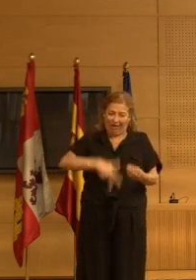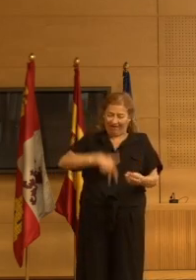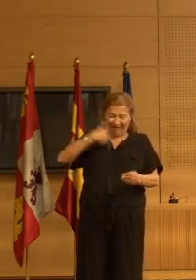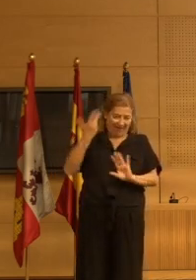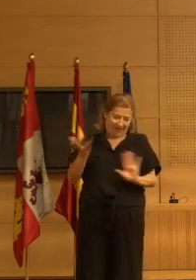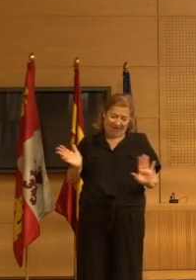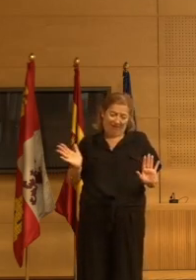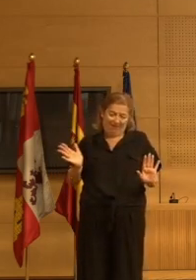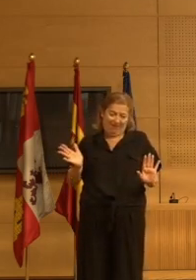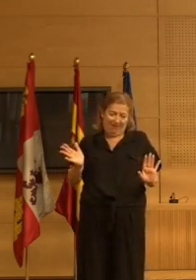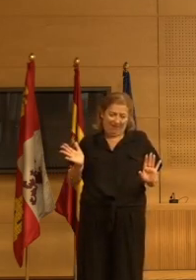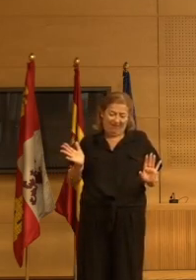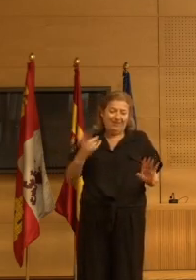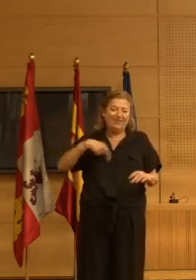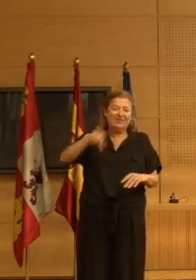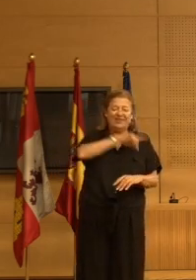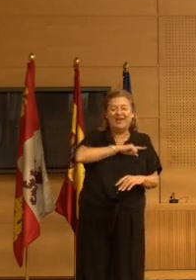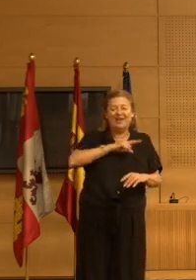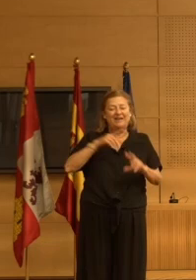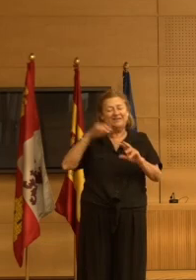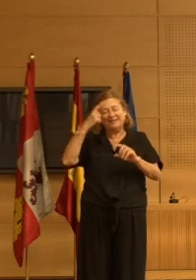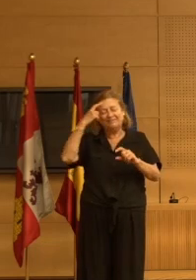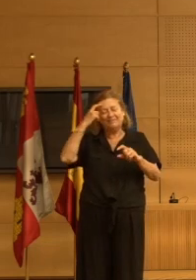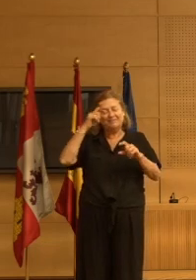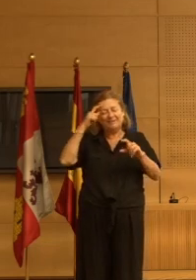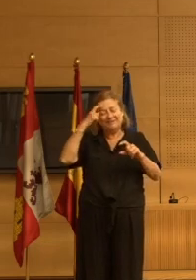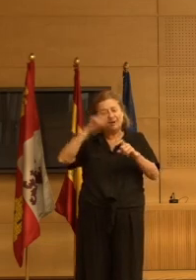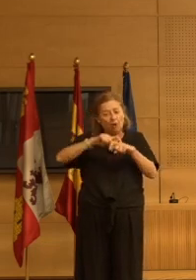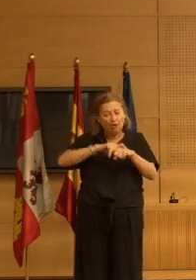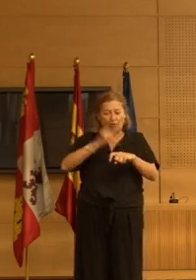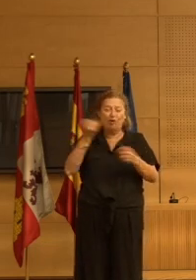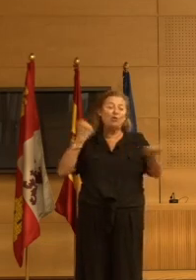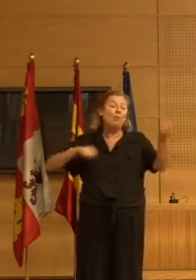generalizada del estado psicológico y comportamental